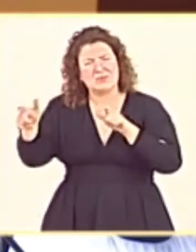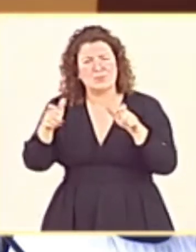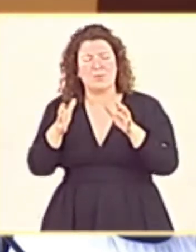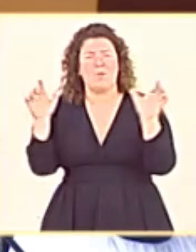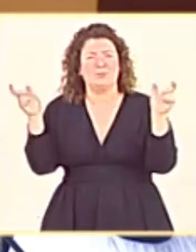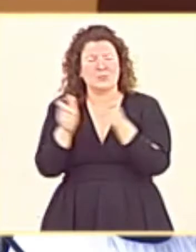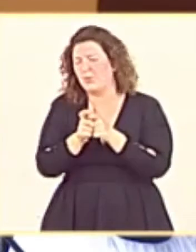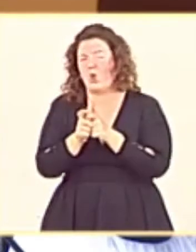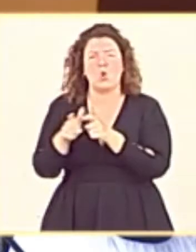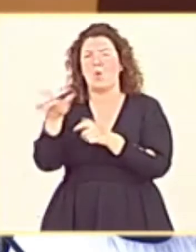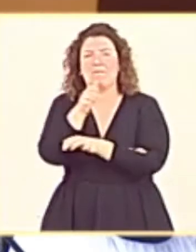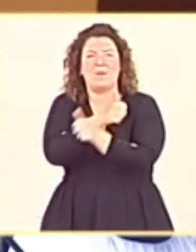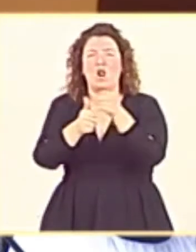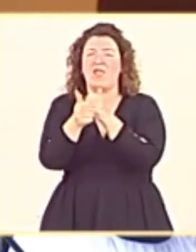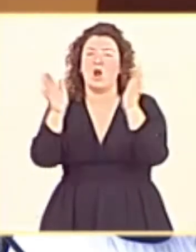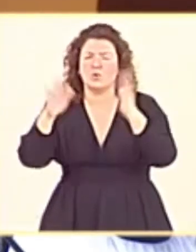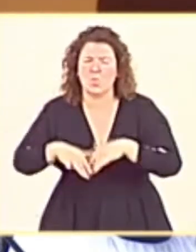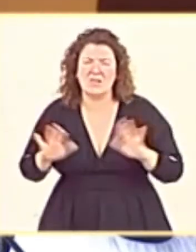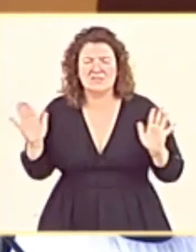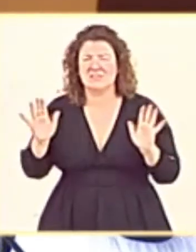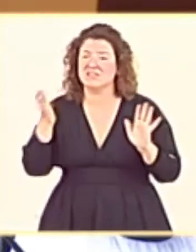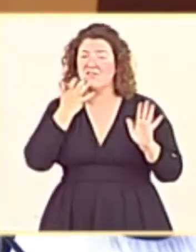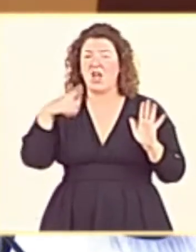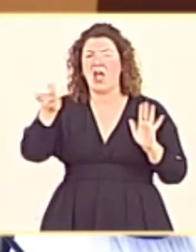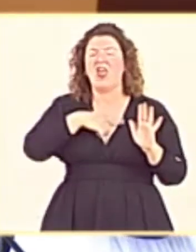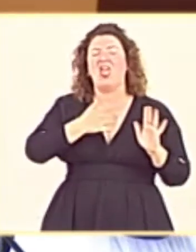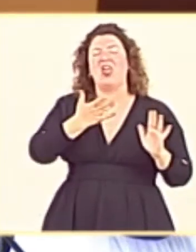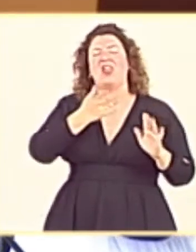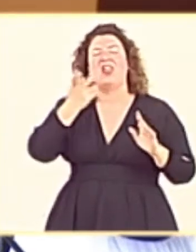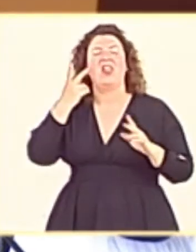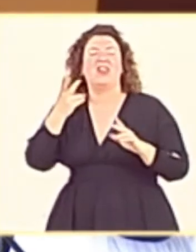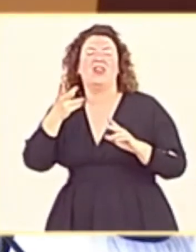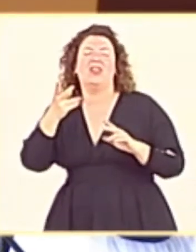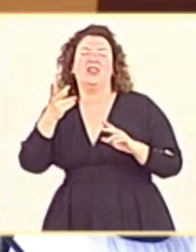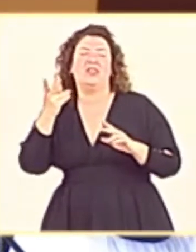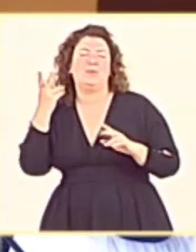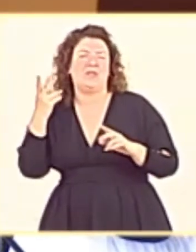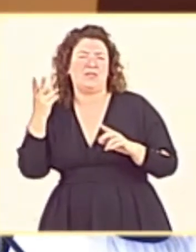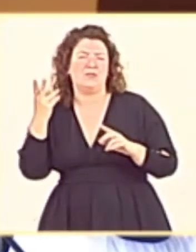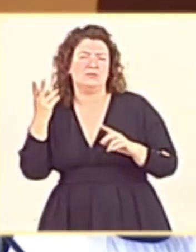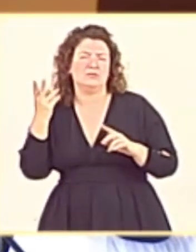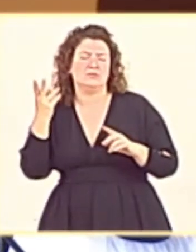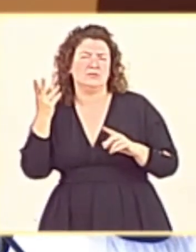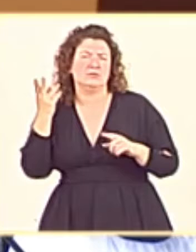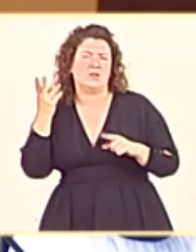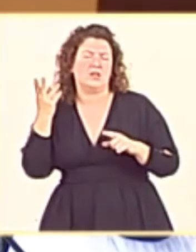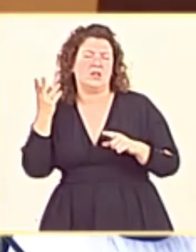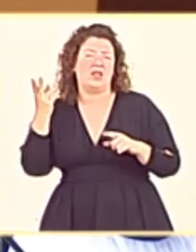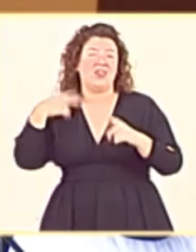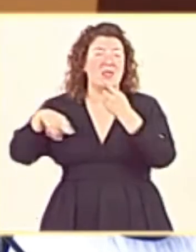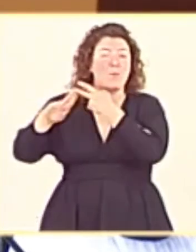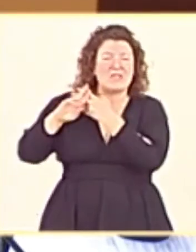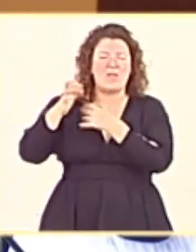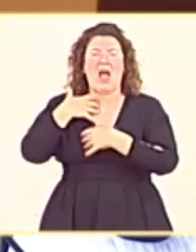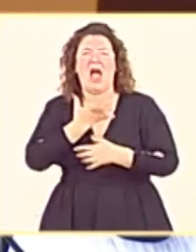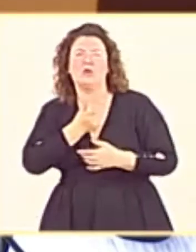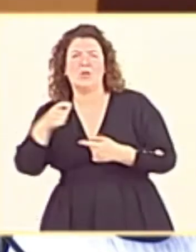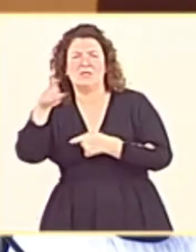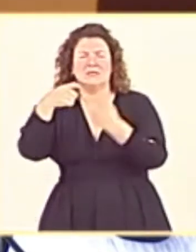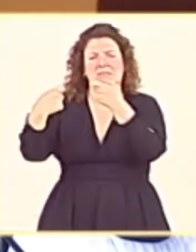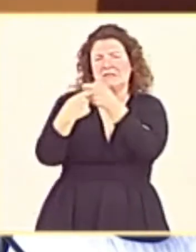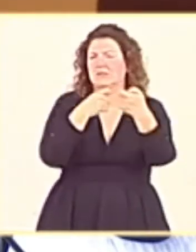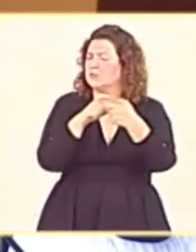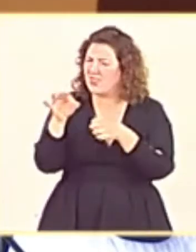nosotros, la desconcentración no debe ser una pugna entre ayuntamientos y diputaciones, a lo que parece que apunta a su propuesta, sino que una